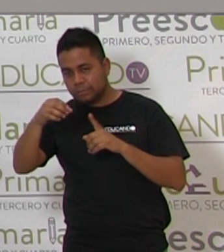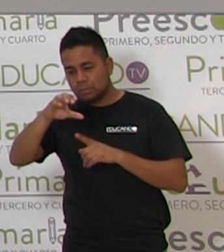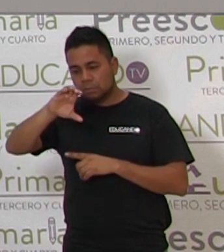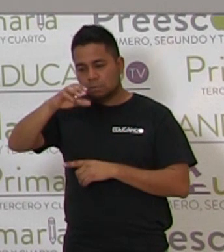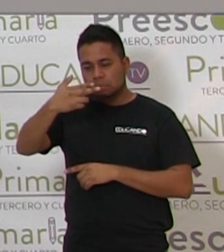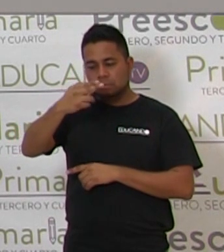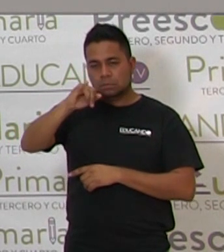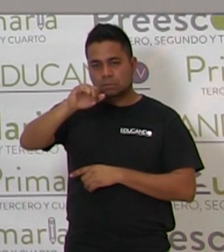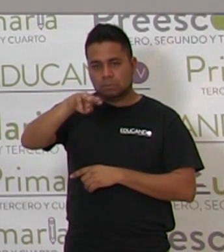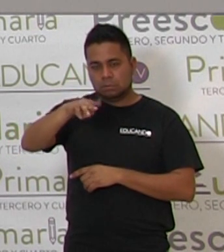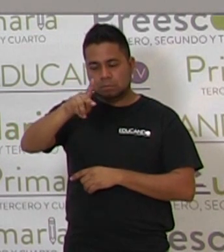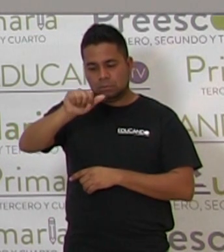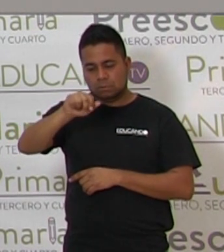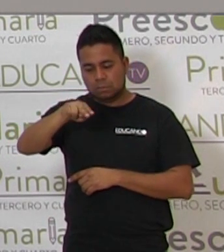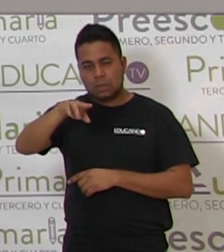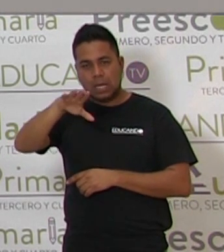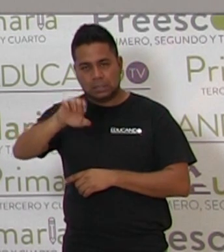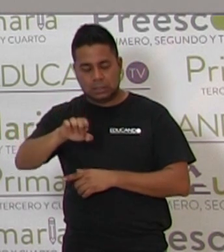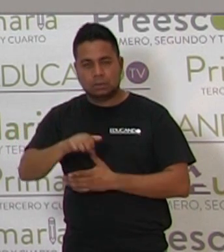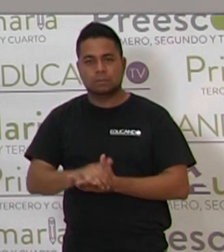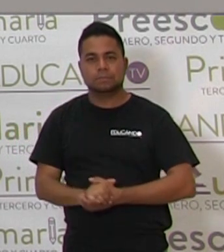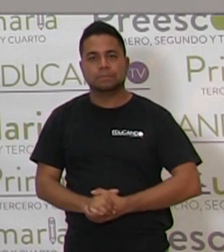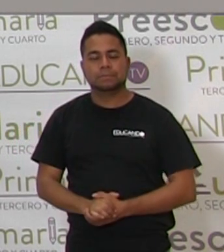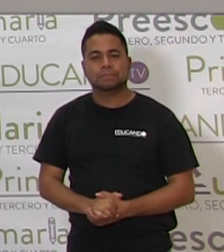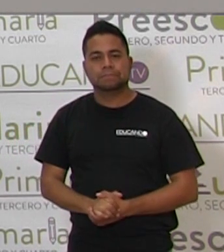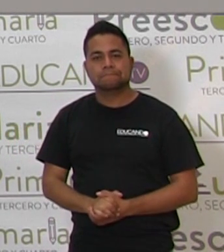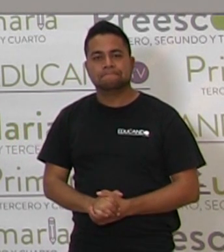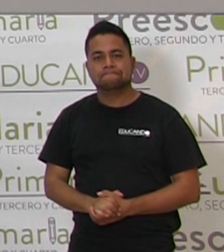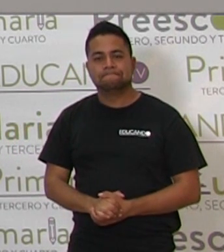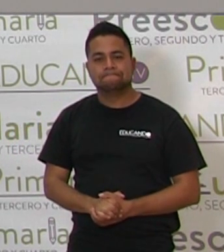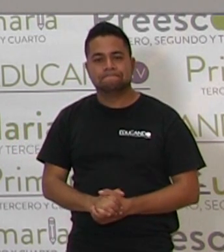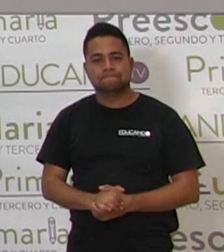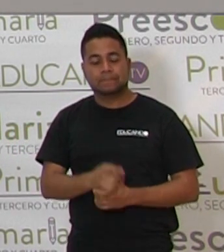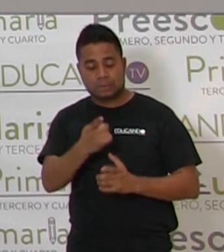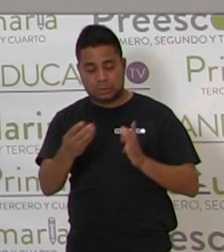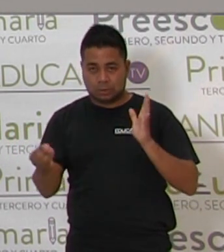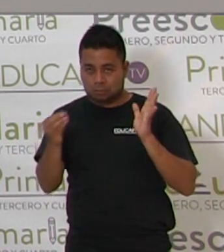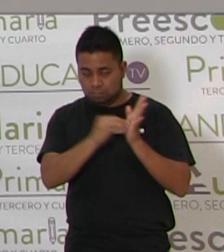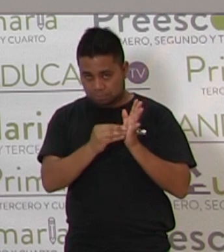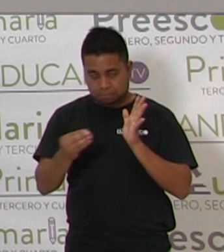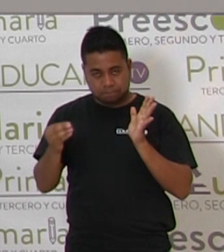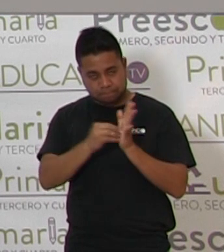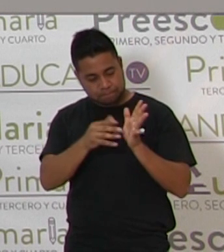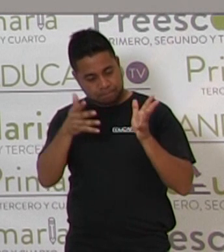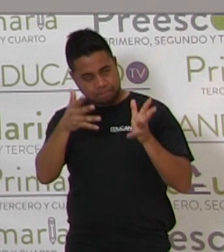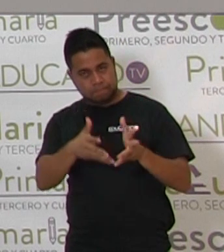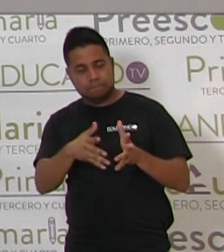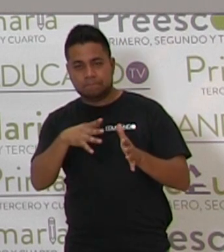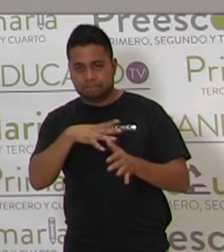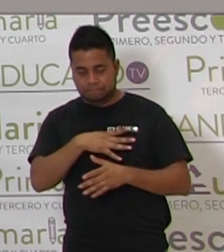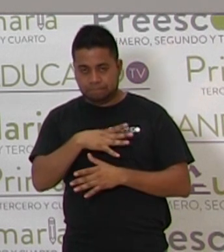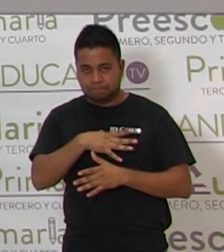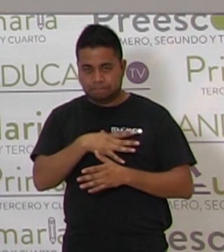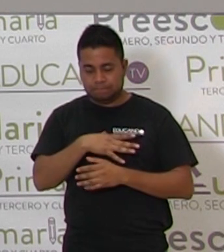Chimpancé. Y aquí no las ponen. Tenemos la... I.